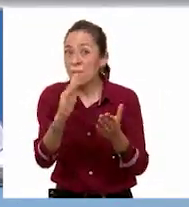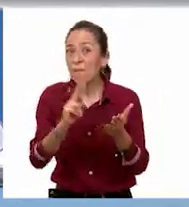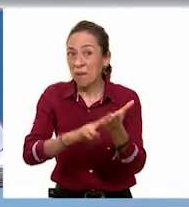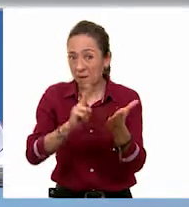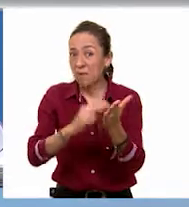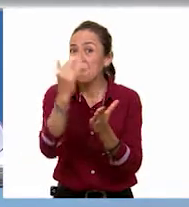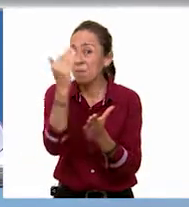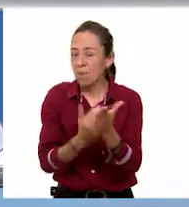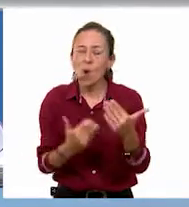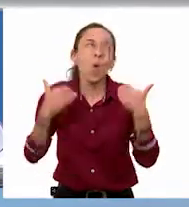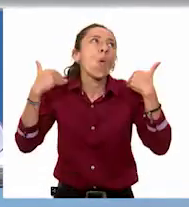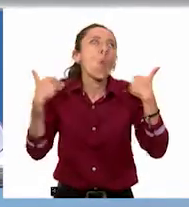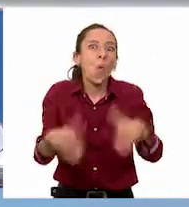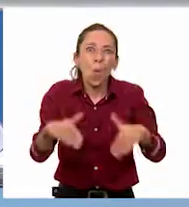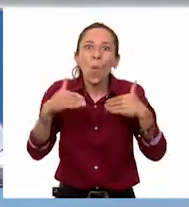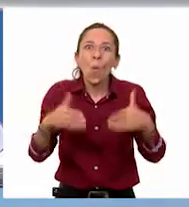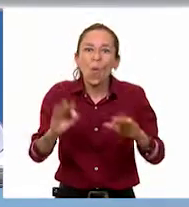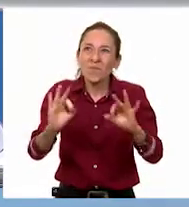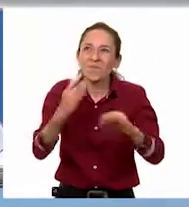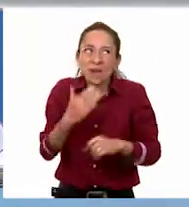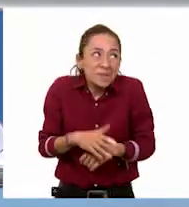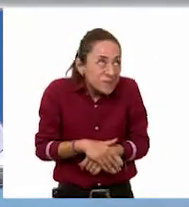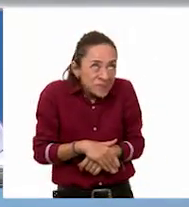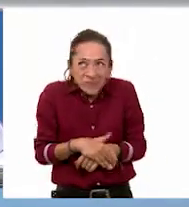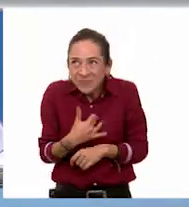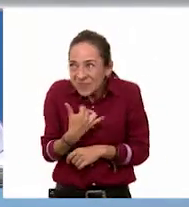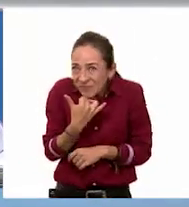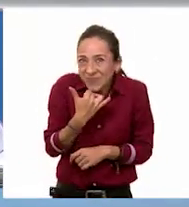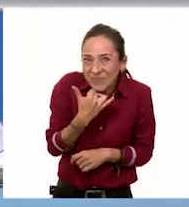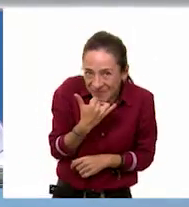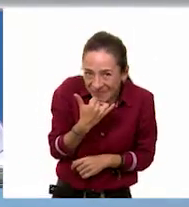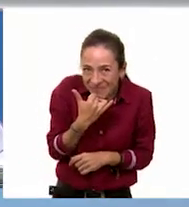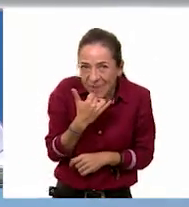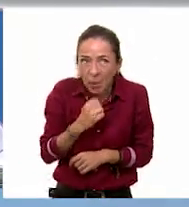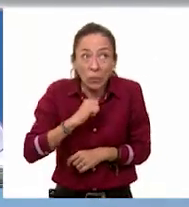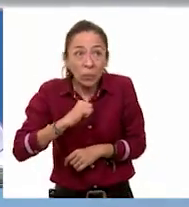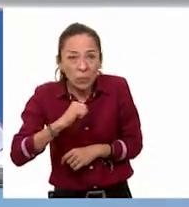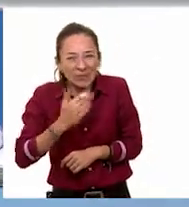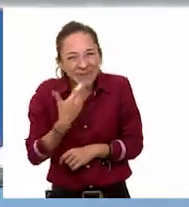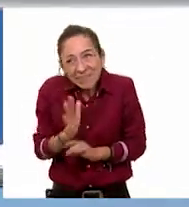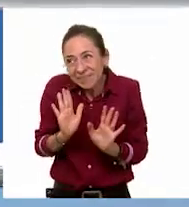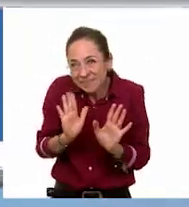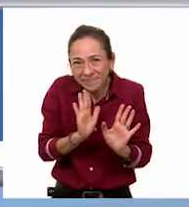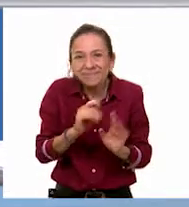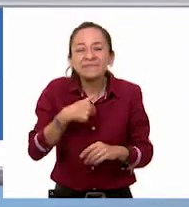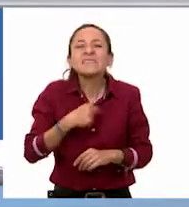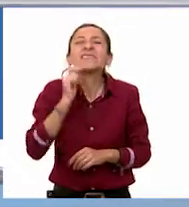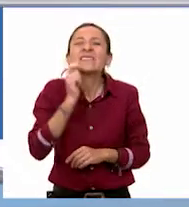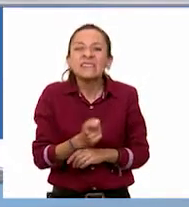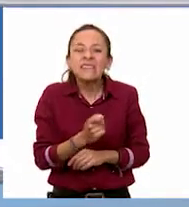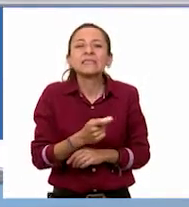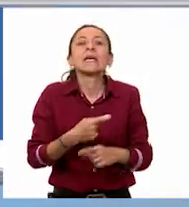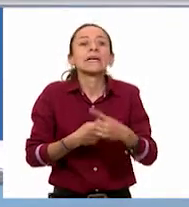Ay, perdón, perdón, perdón. Bueno, lo que quiero decir es que por cada 100 pesos me van a descontar